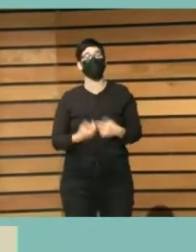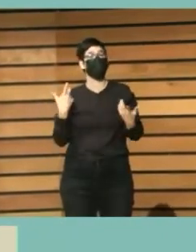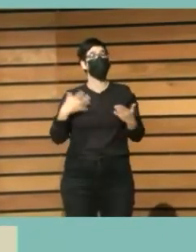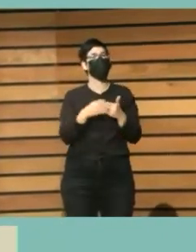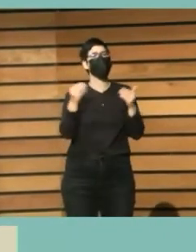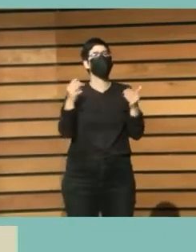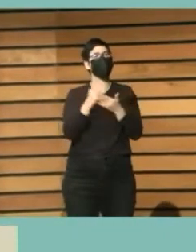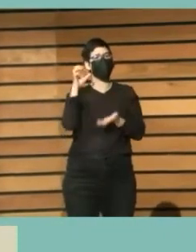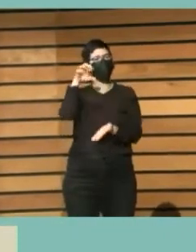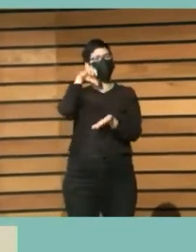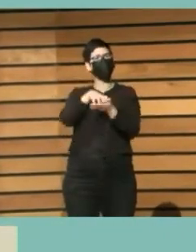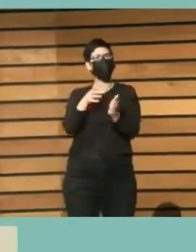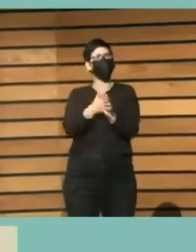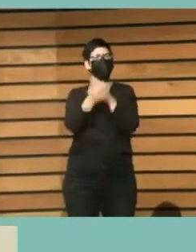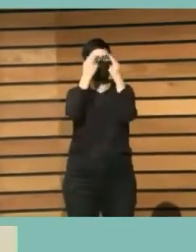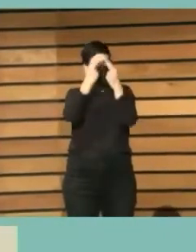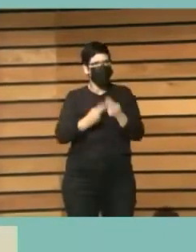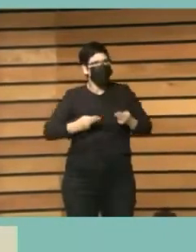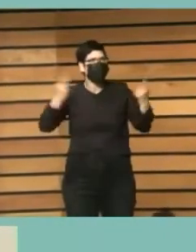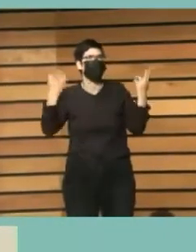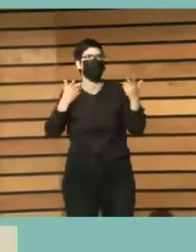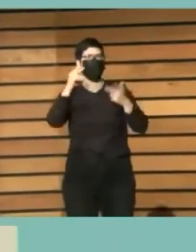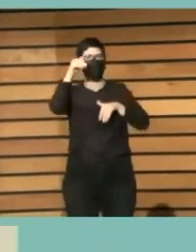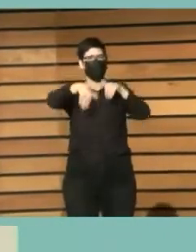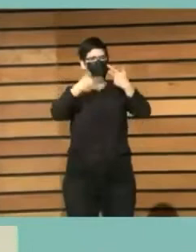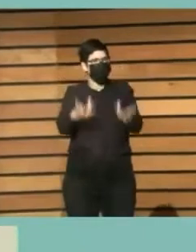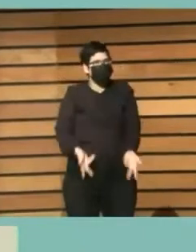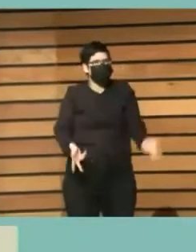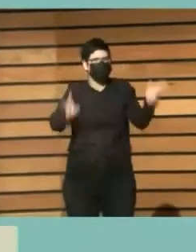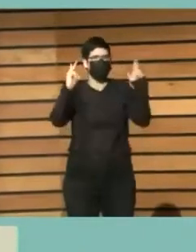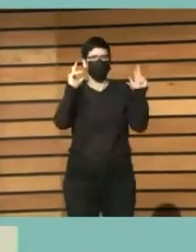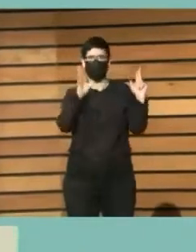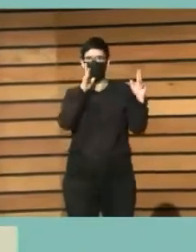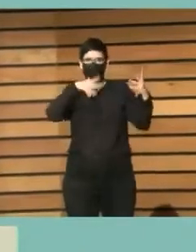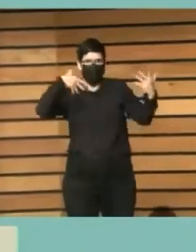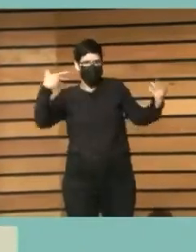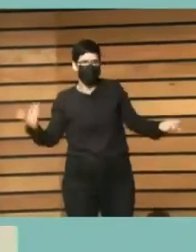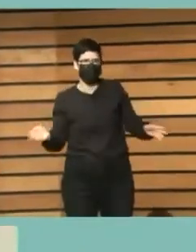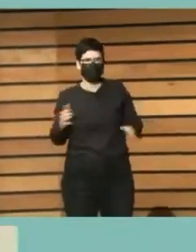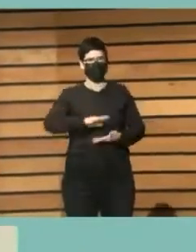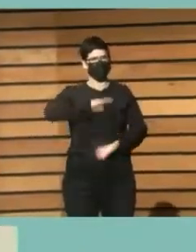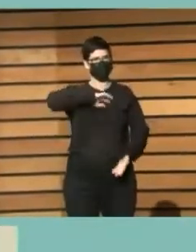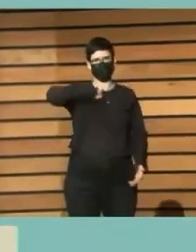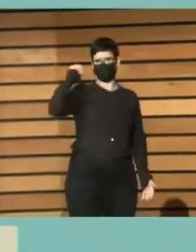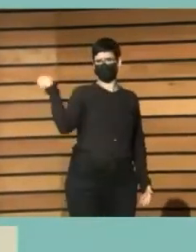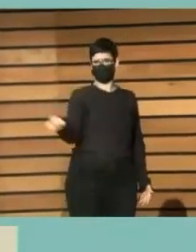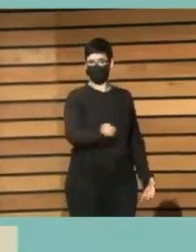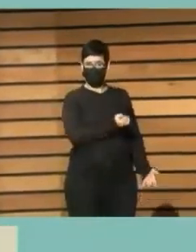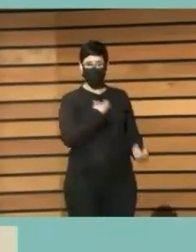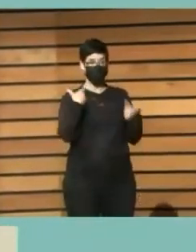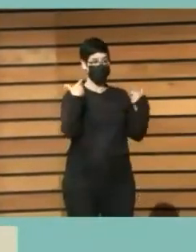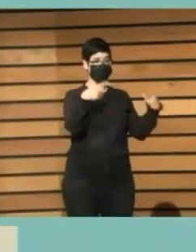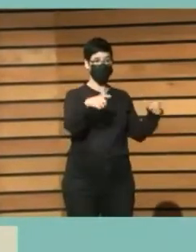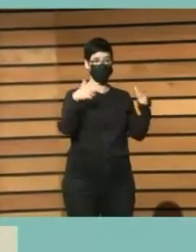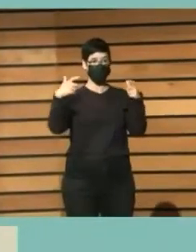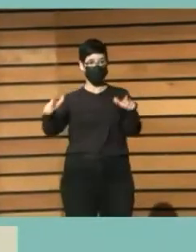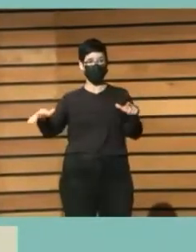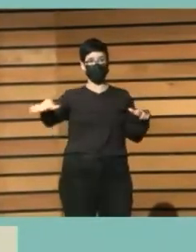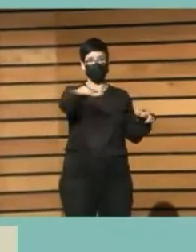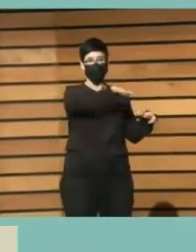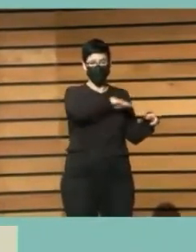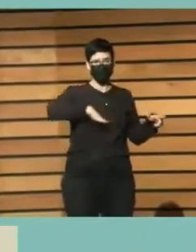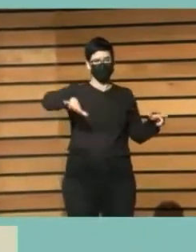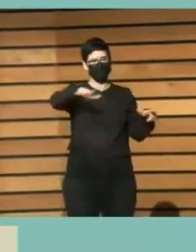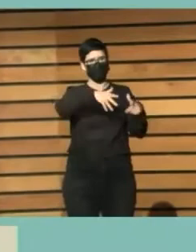uso público, es un uso democrático, actual, diverso. Los espacios son muy polivalentes, generamos